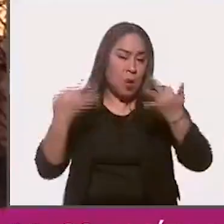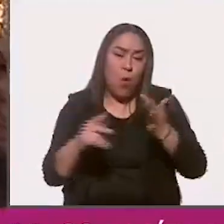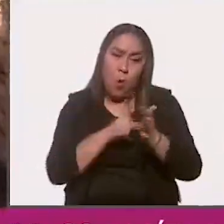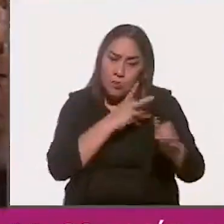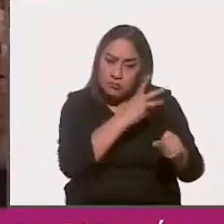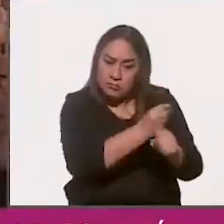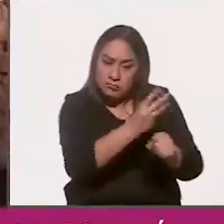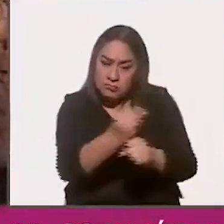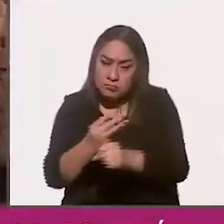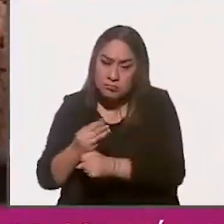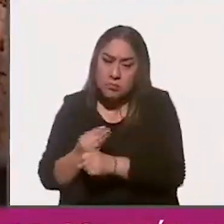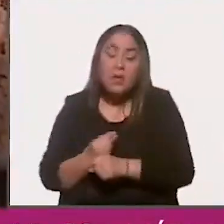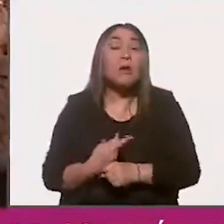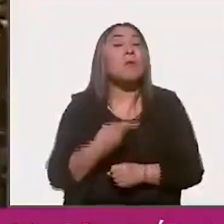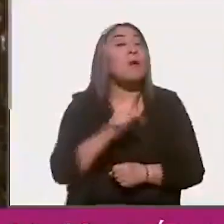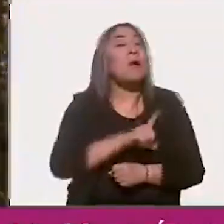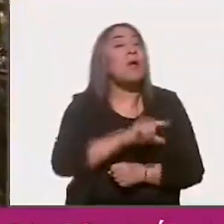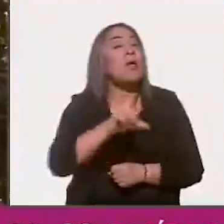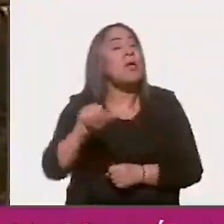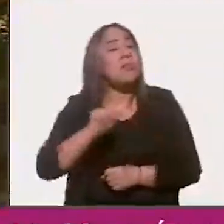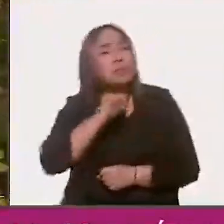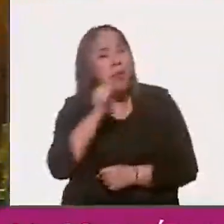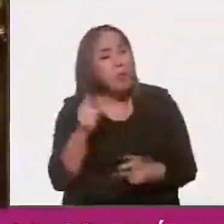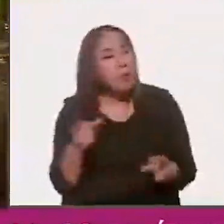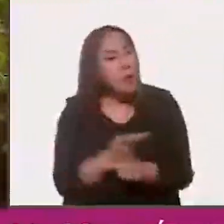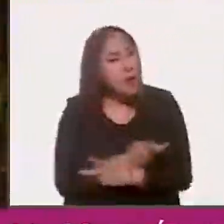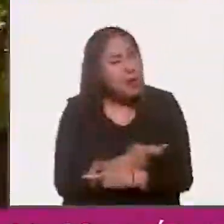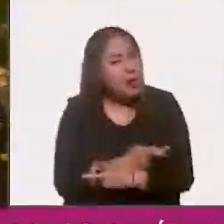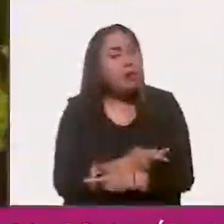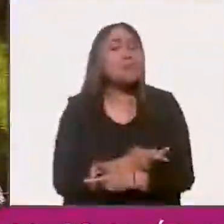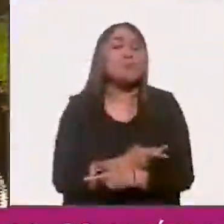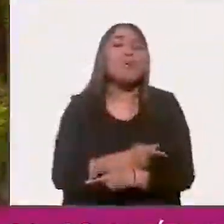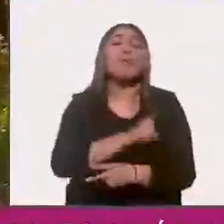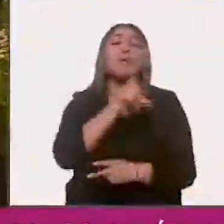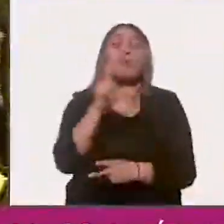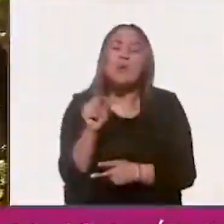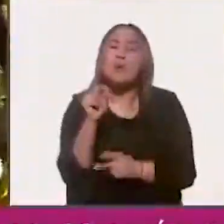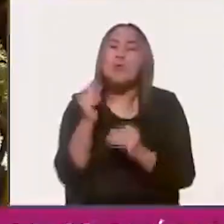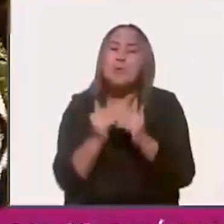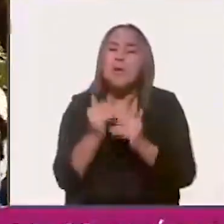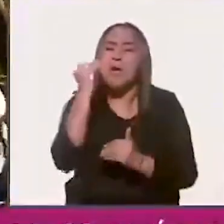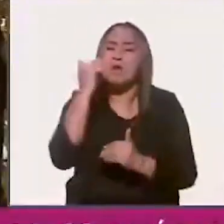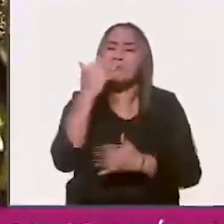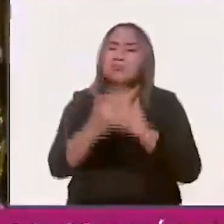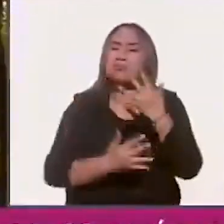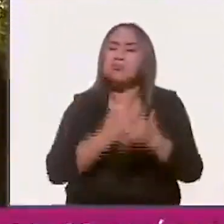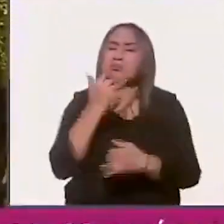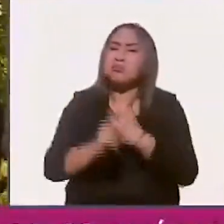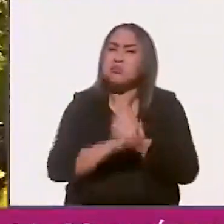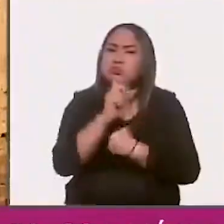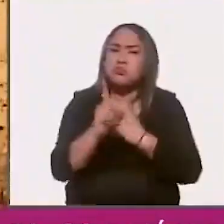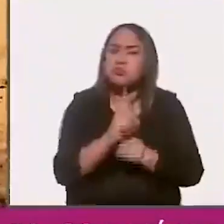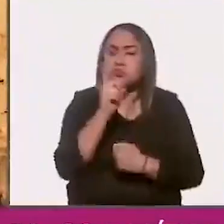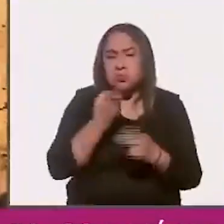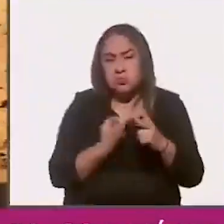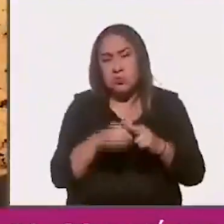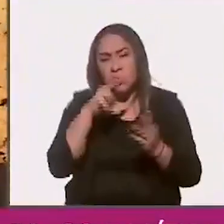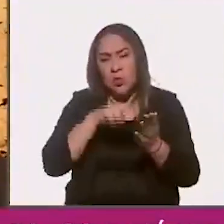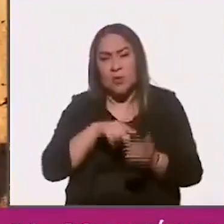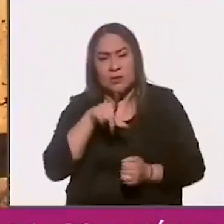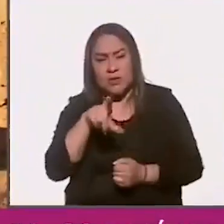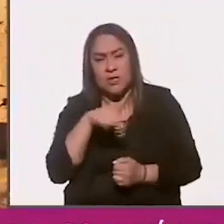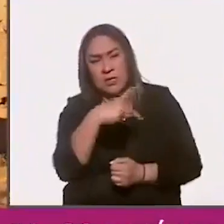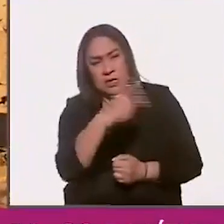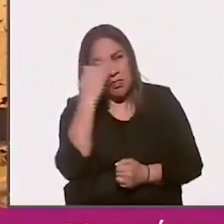natural. Pero eso no ocurrió. Lo que sí ocurrió fue un aumento de violencia desde 2017, durante la